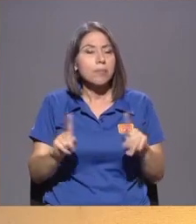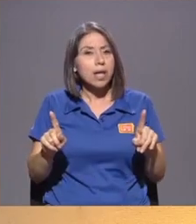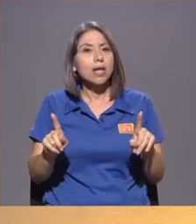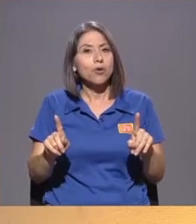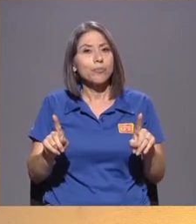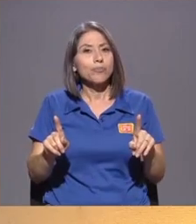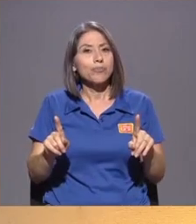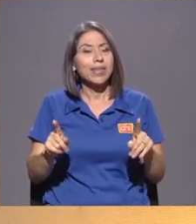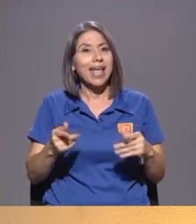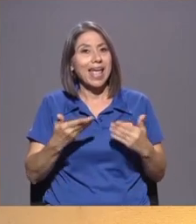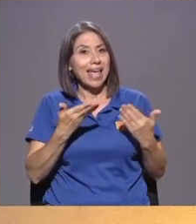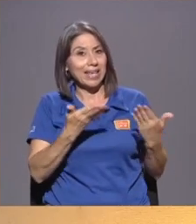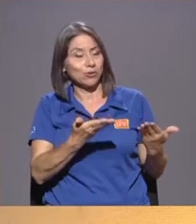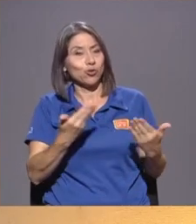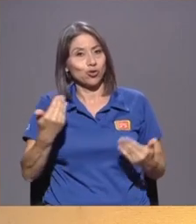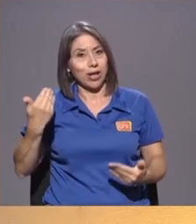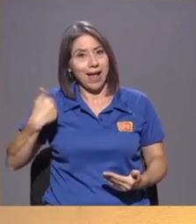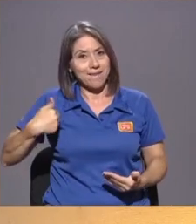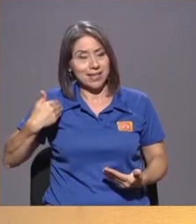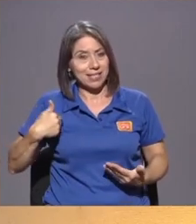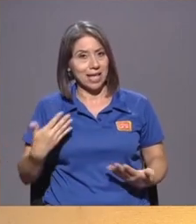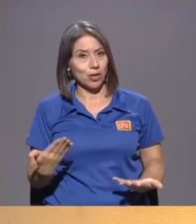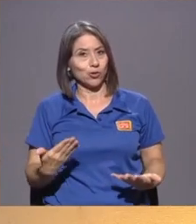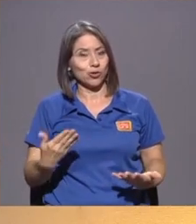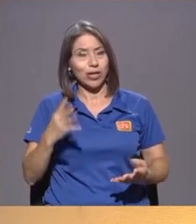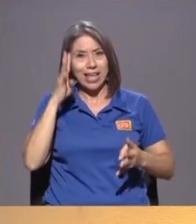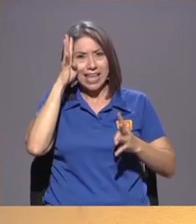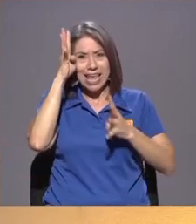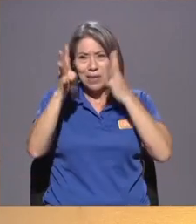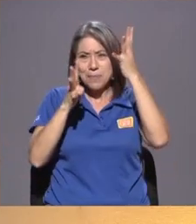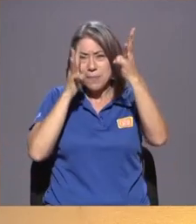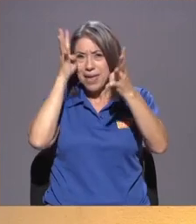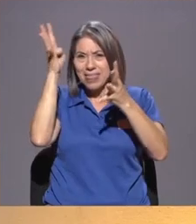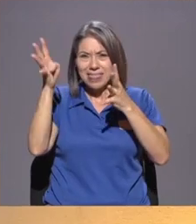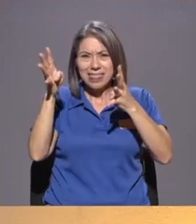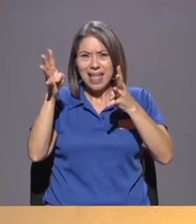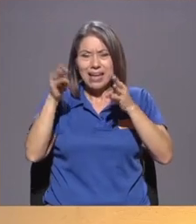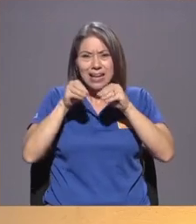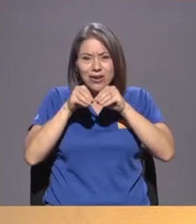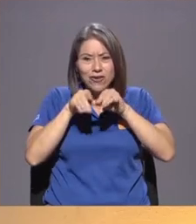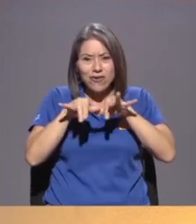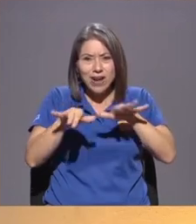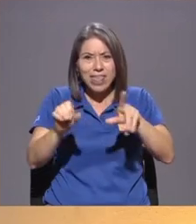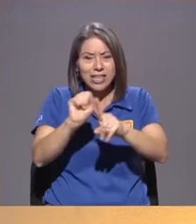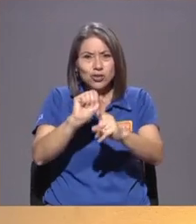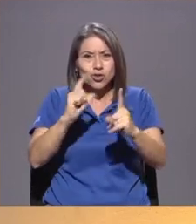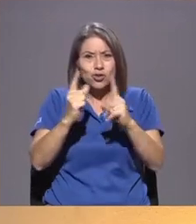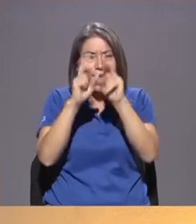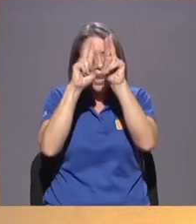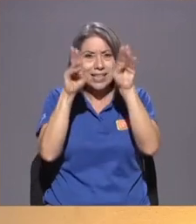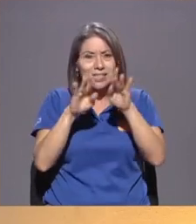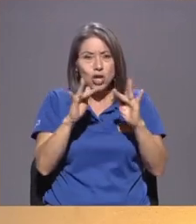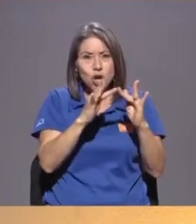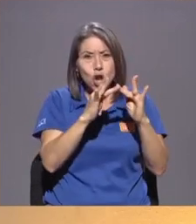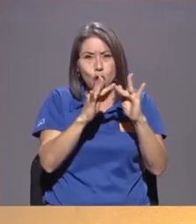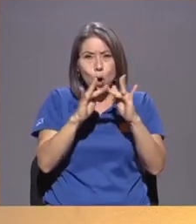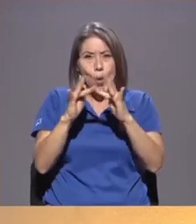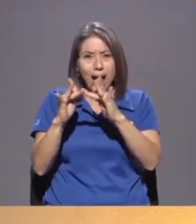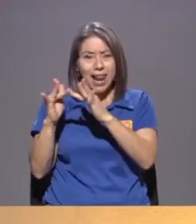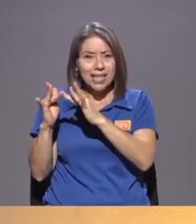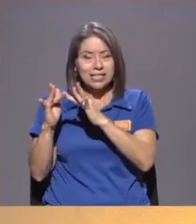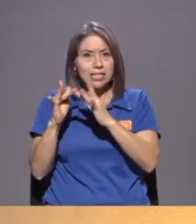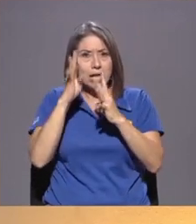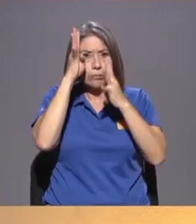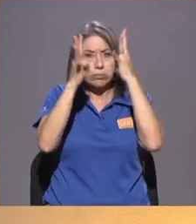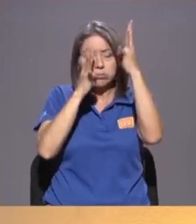Estos caballeros que inventan redes sociales globales Son enormemente